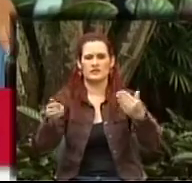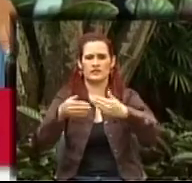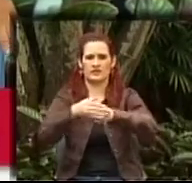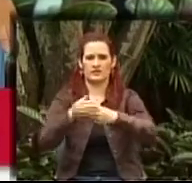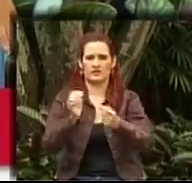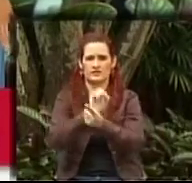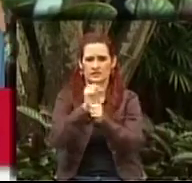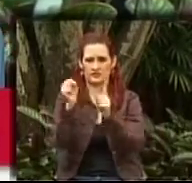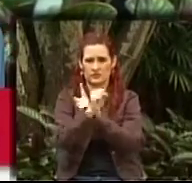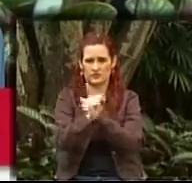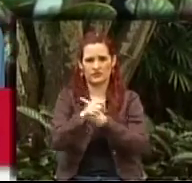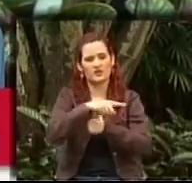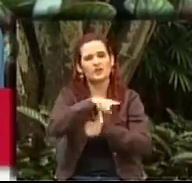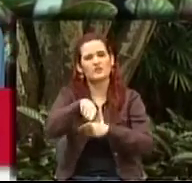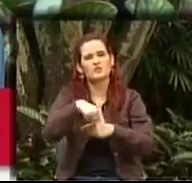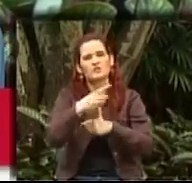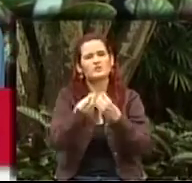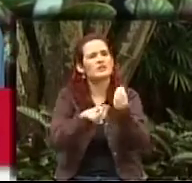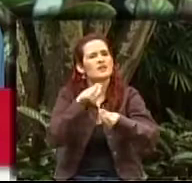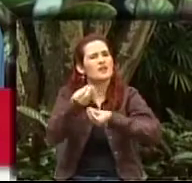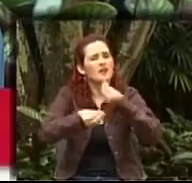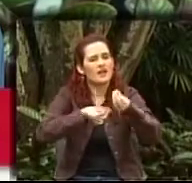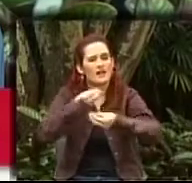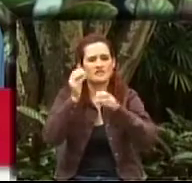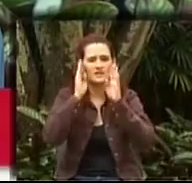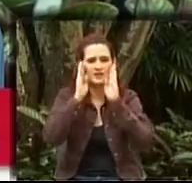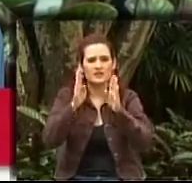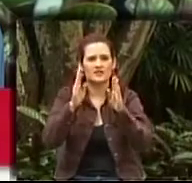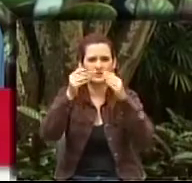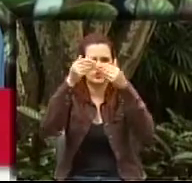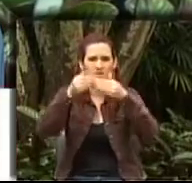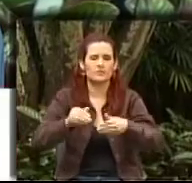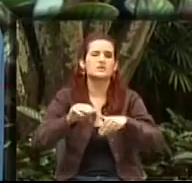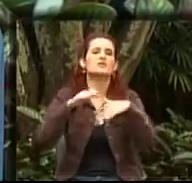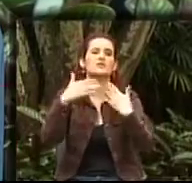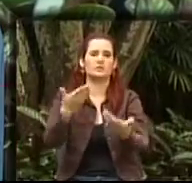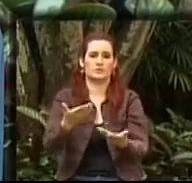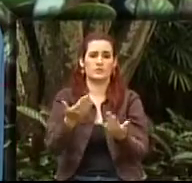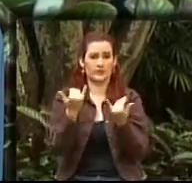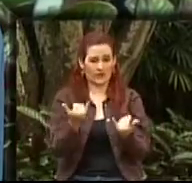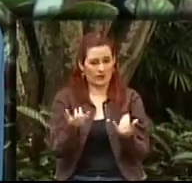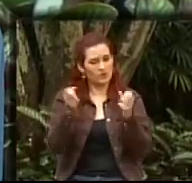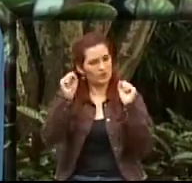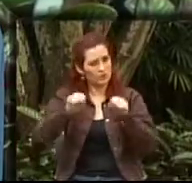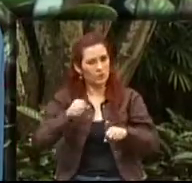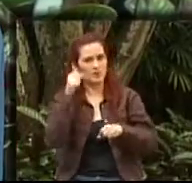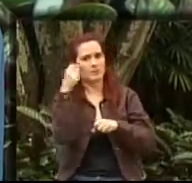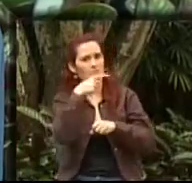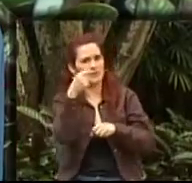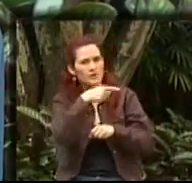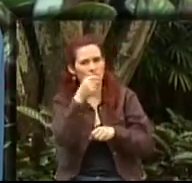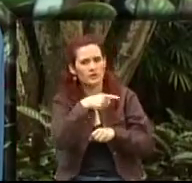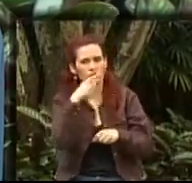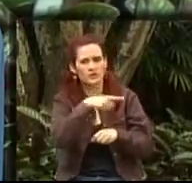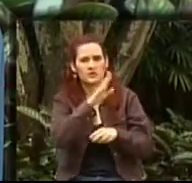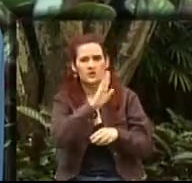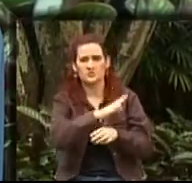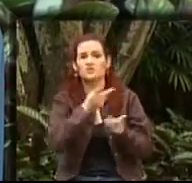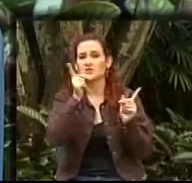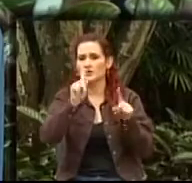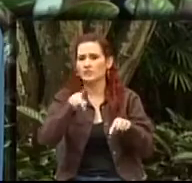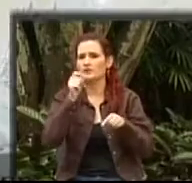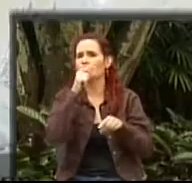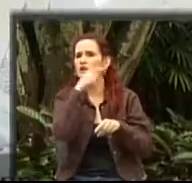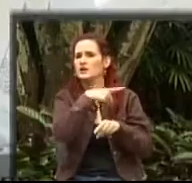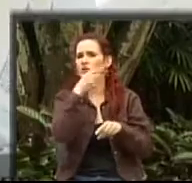tiene esa misión. Hoy vamos a compartirles esas posibilidades. Hoy es el día para preguntar cosas muy puntuales. Hoy podemos hablar del tema de subsidios.